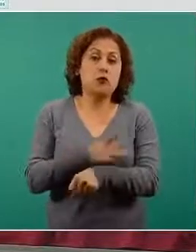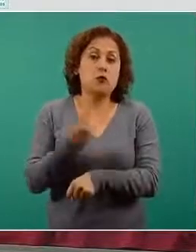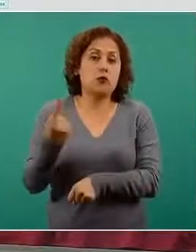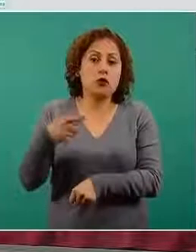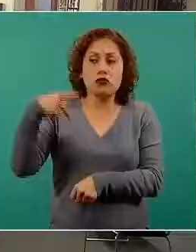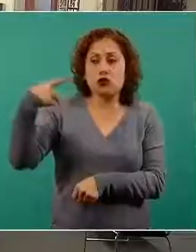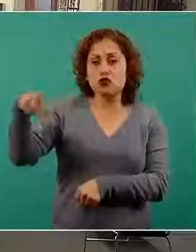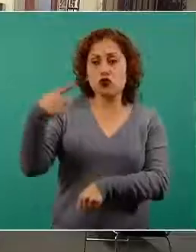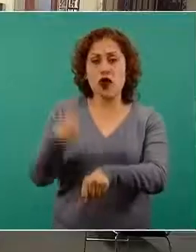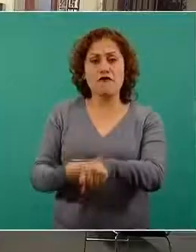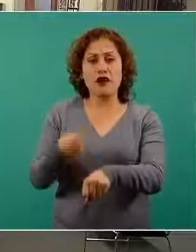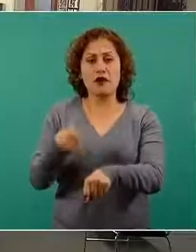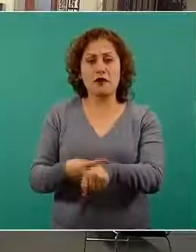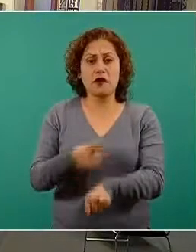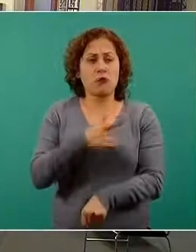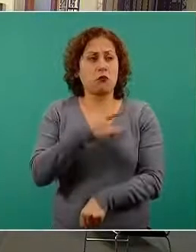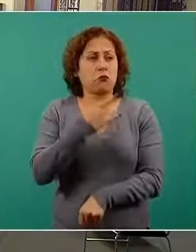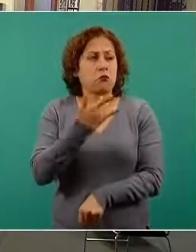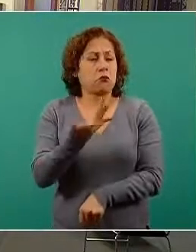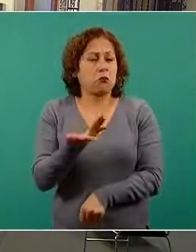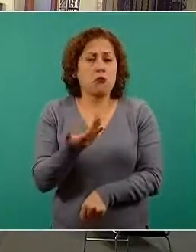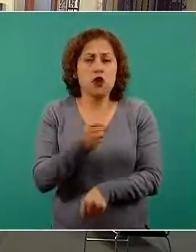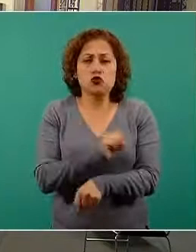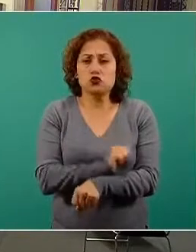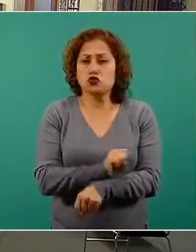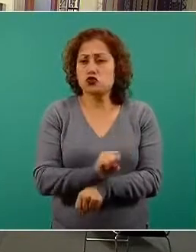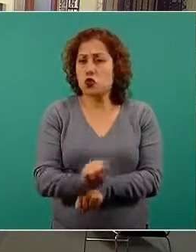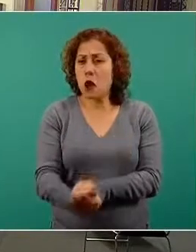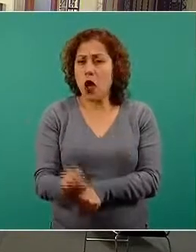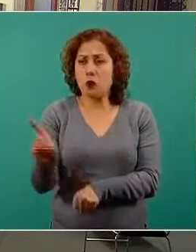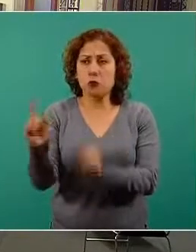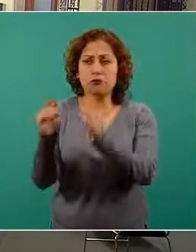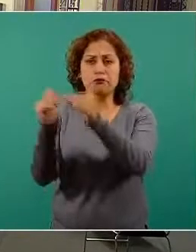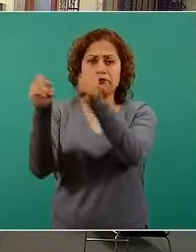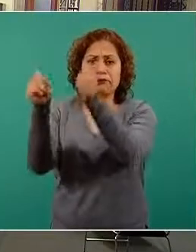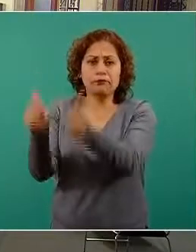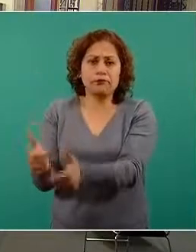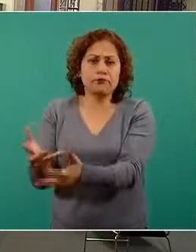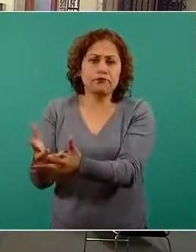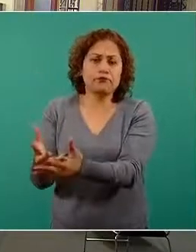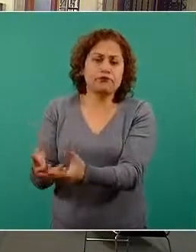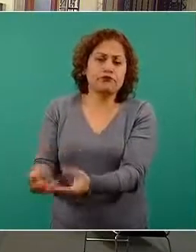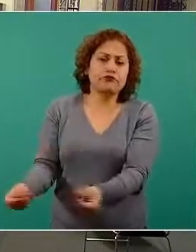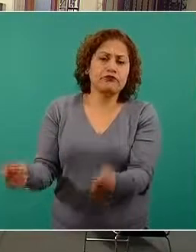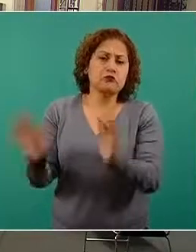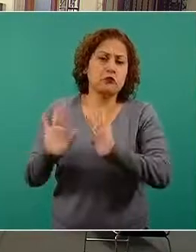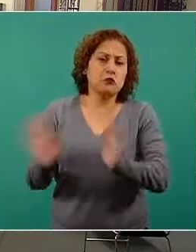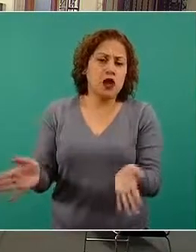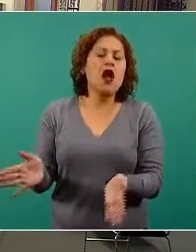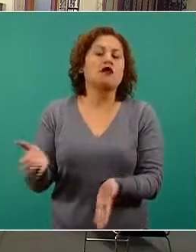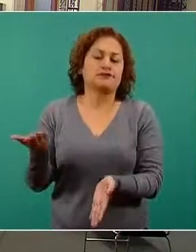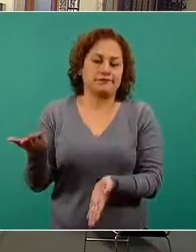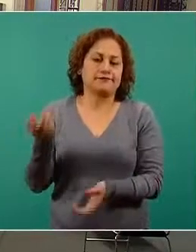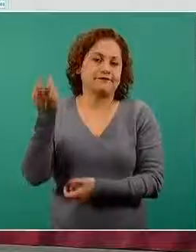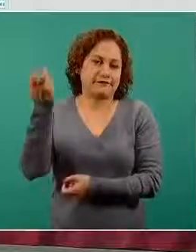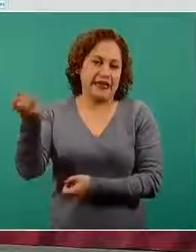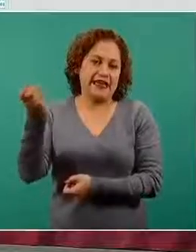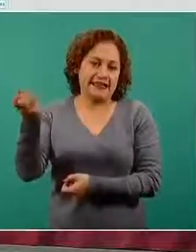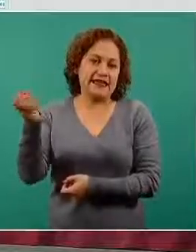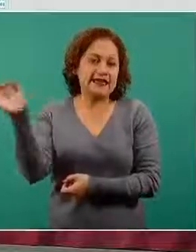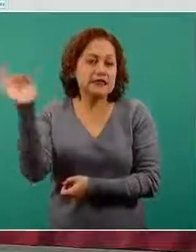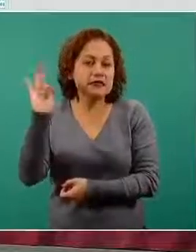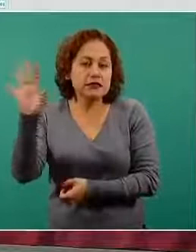leve se quedaron en casa, se recuperaron sin ningún problema y son muchas más personas. Pero de este